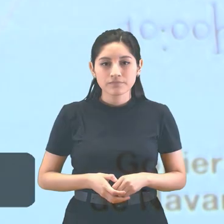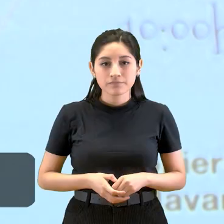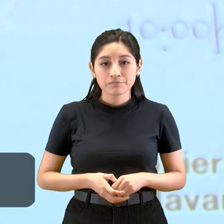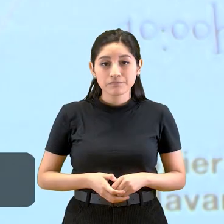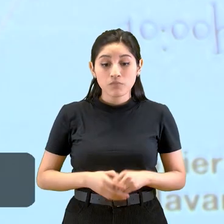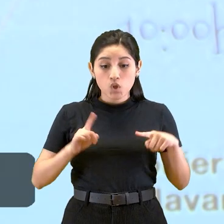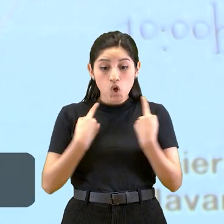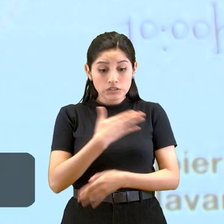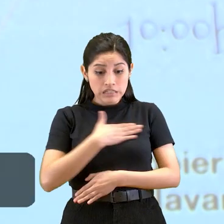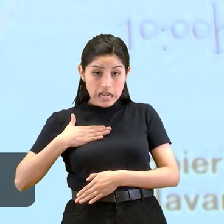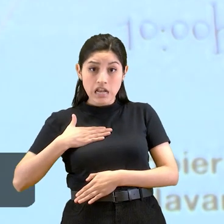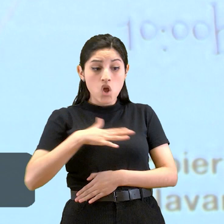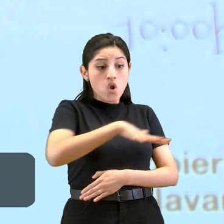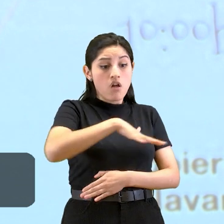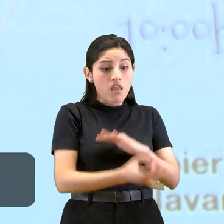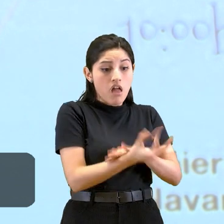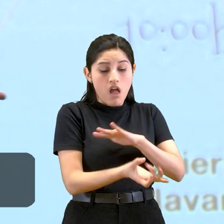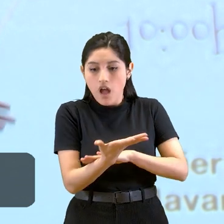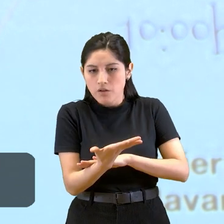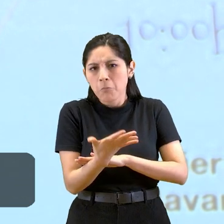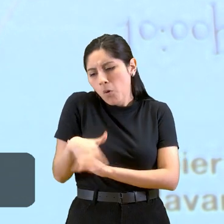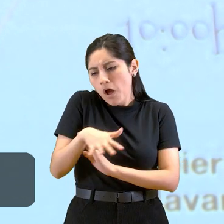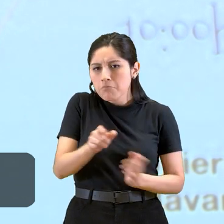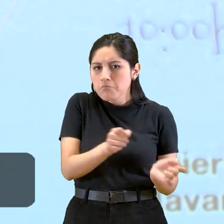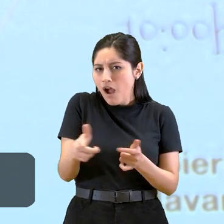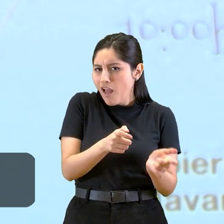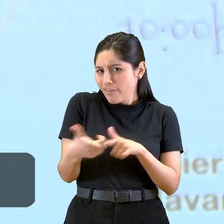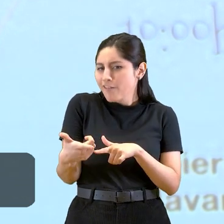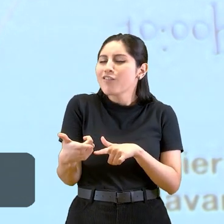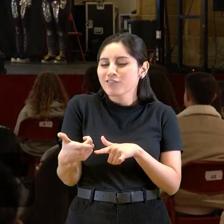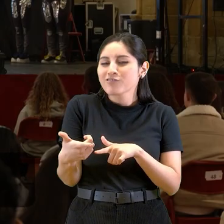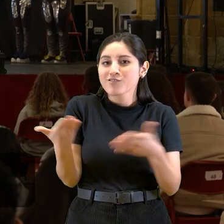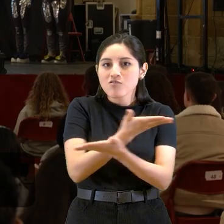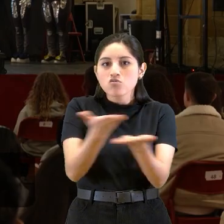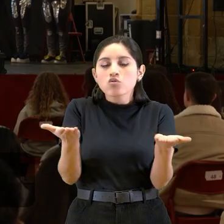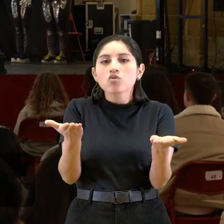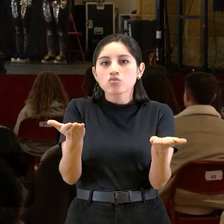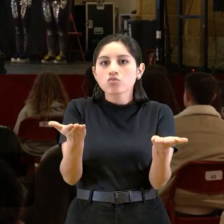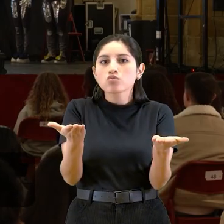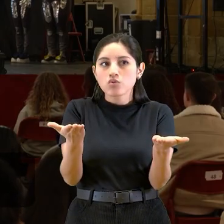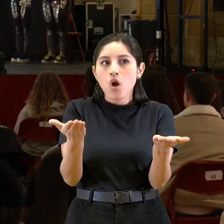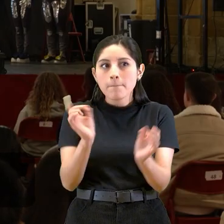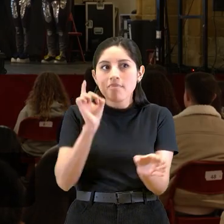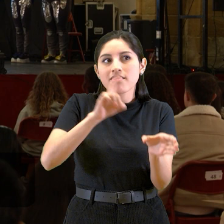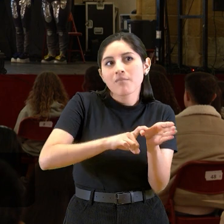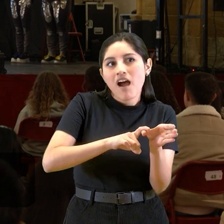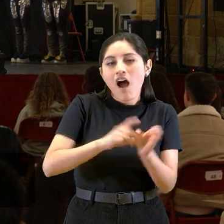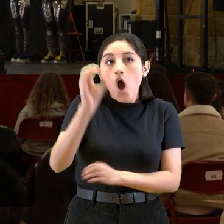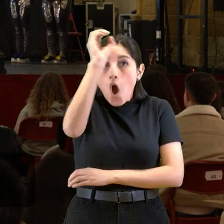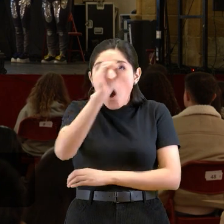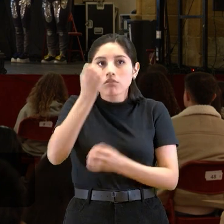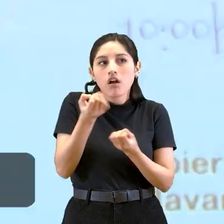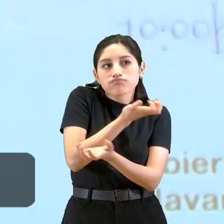Lo que queremos es generar espacios, quizás espacios como este, en el que vosotros podáis participar,